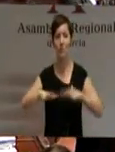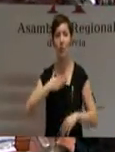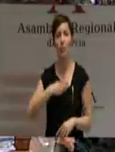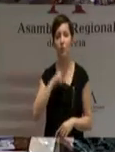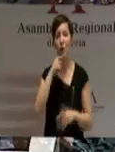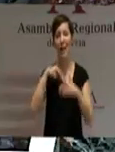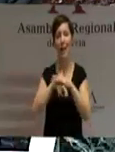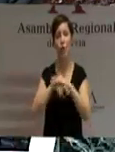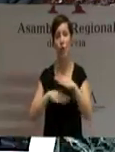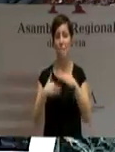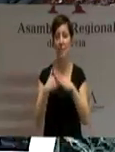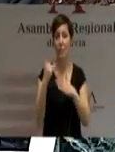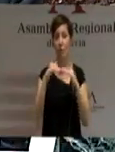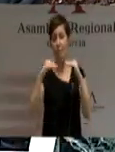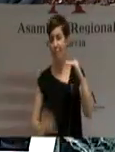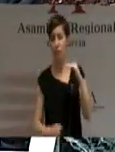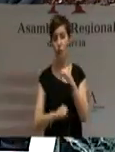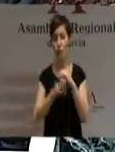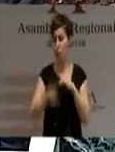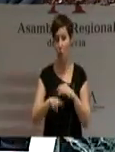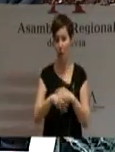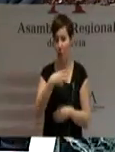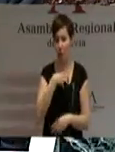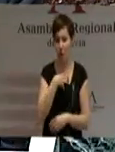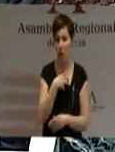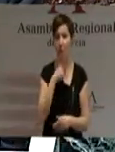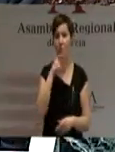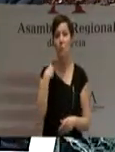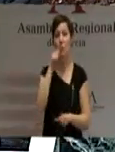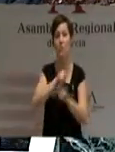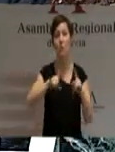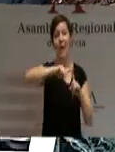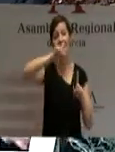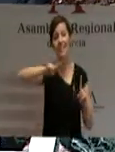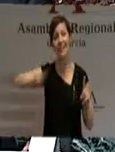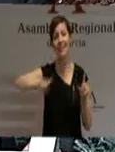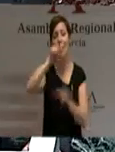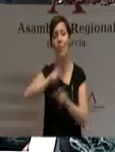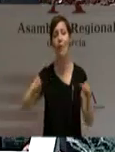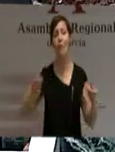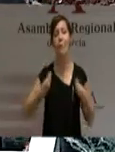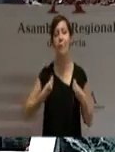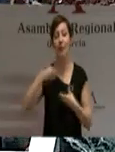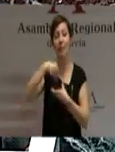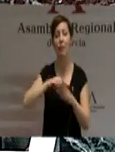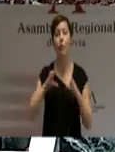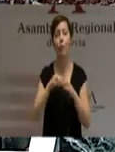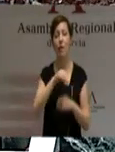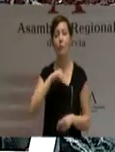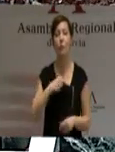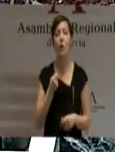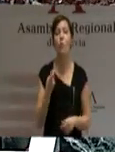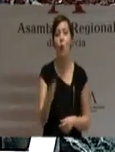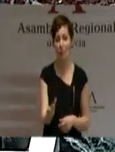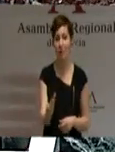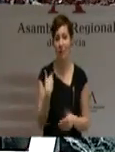bajar y una actualización estadística poblacional. El crecimiento documunal de la población desbordó en parte las garantías mínimas